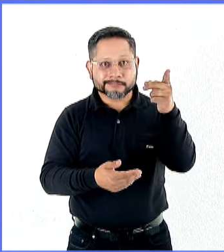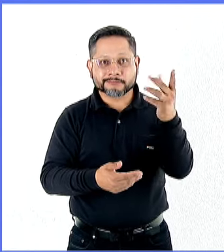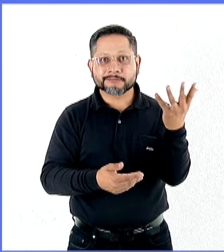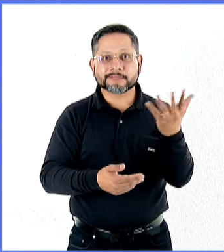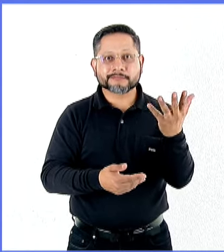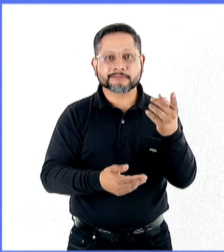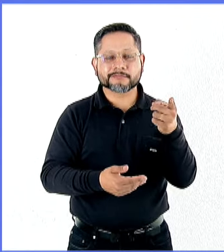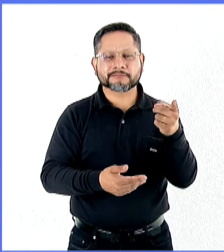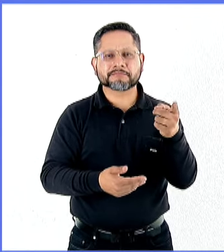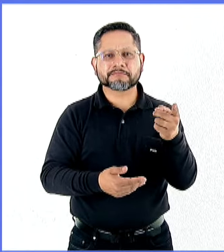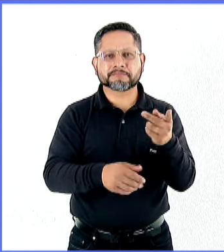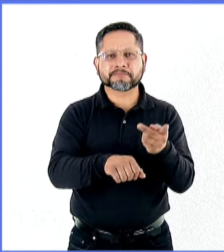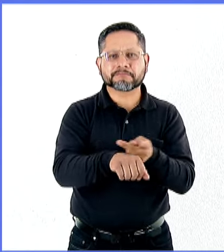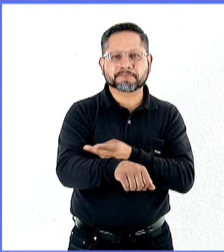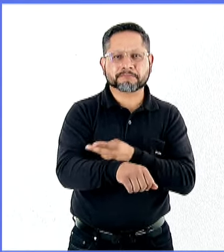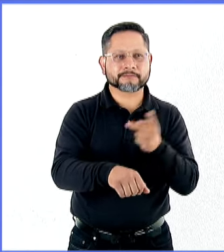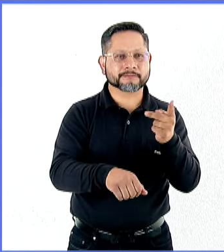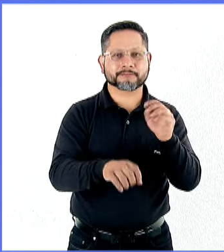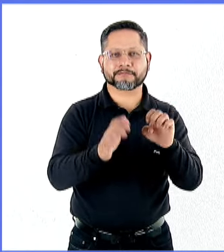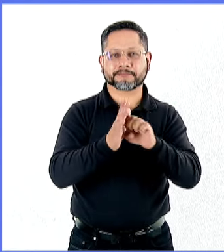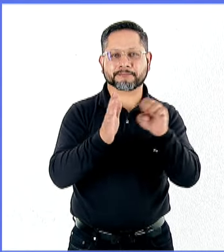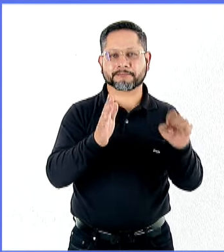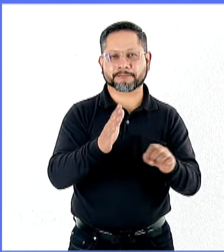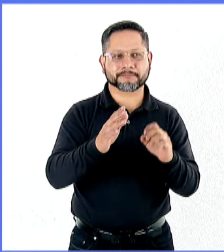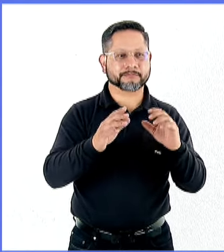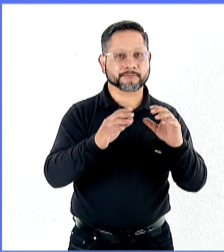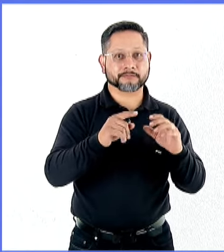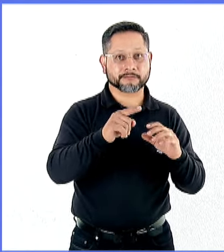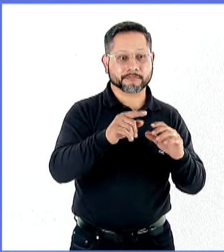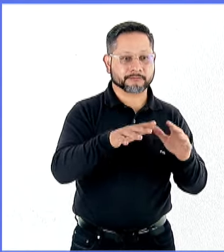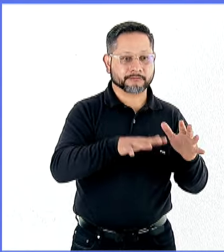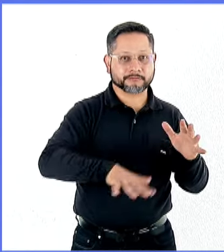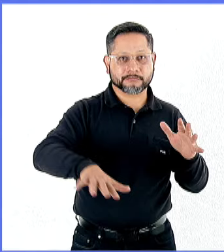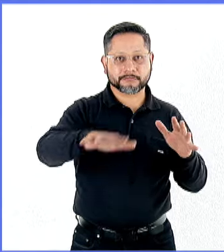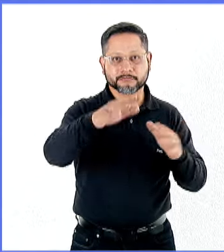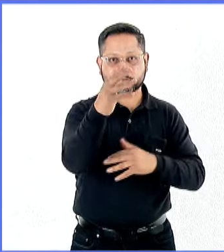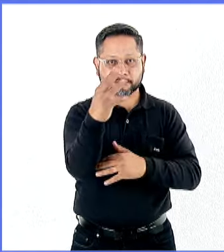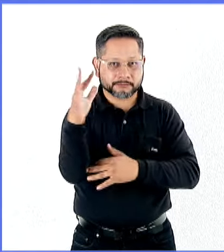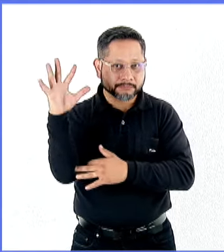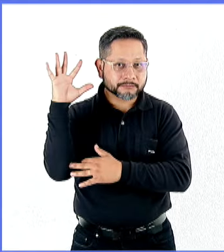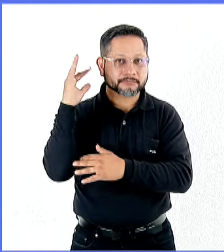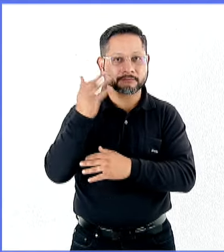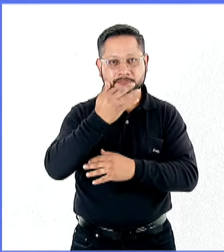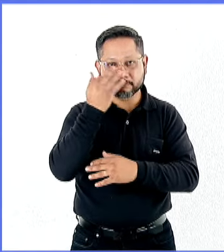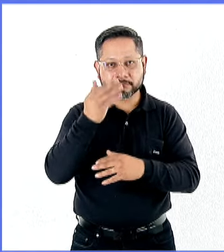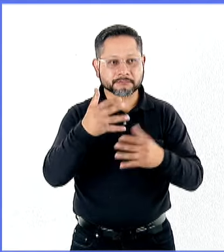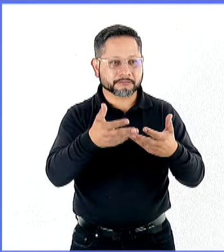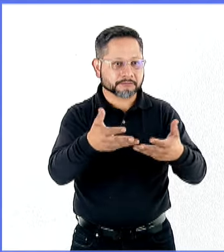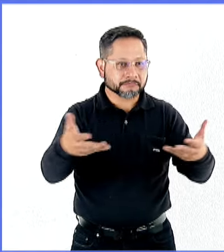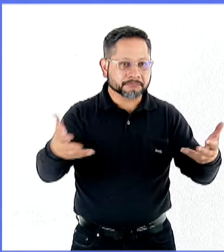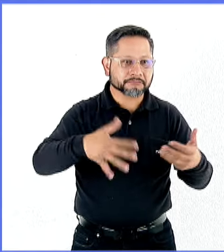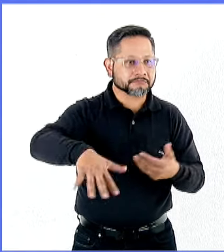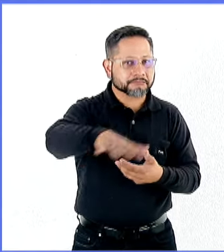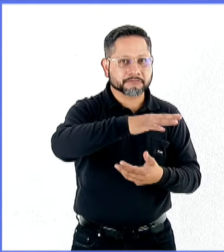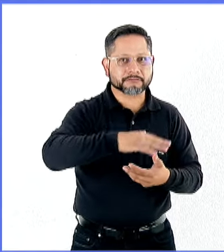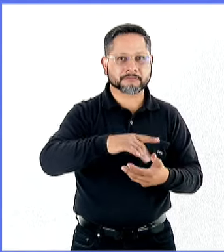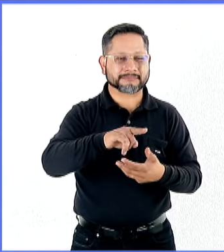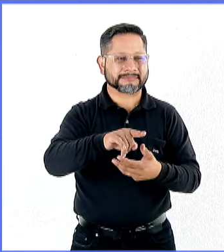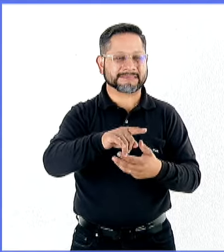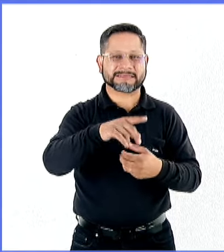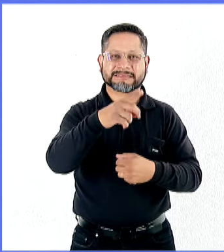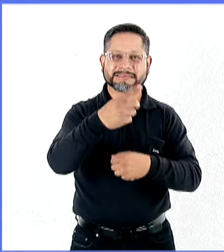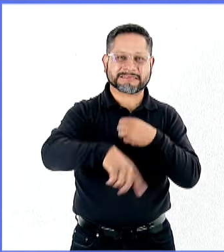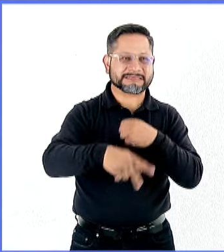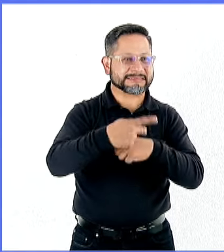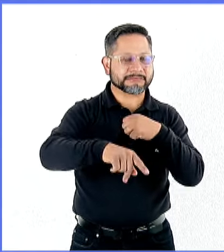daños ambientales, o sea, que minimizar eso, probablemente sea imposible evitarlos por completo, pero sí mediante